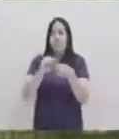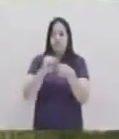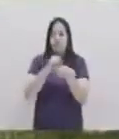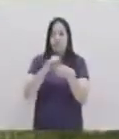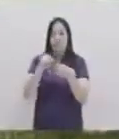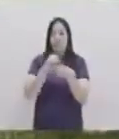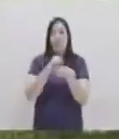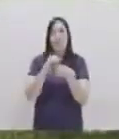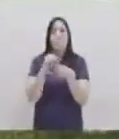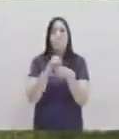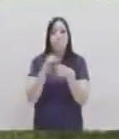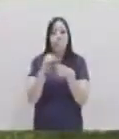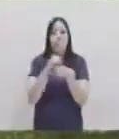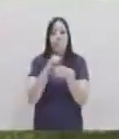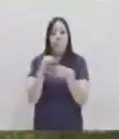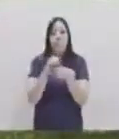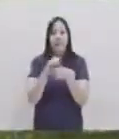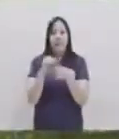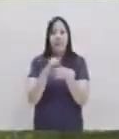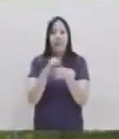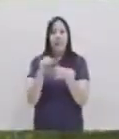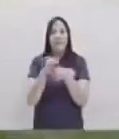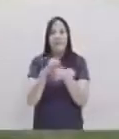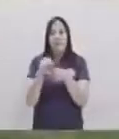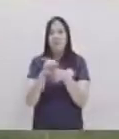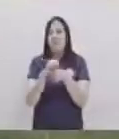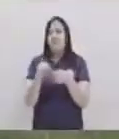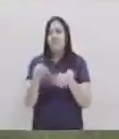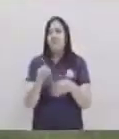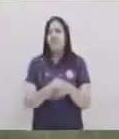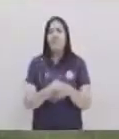movimiento de izquierda a derecha para hacer practicar